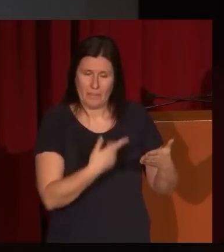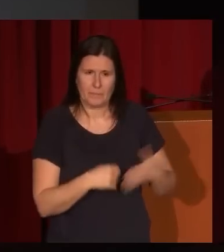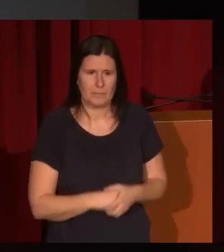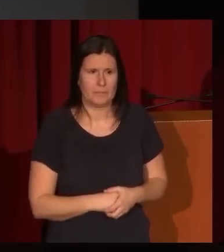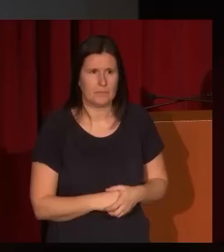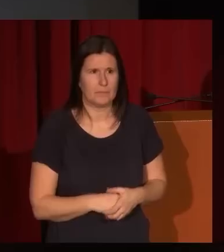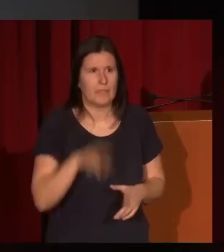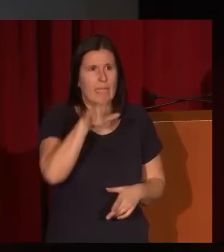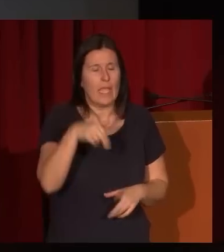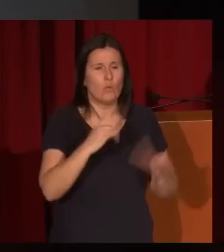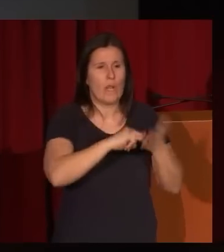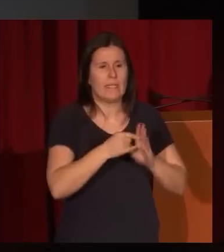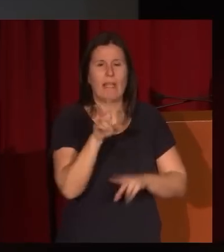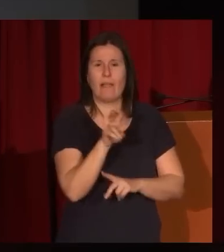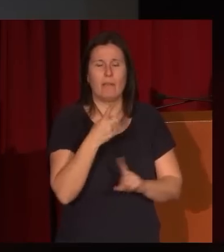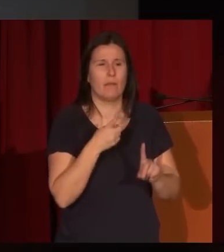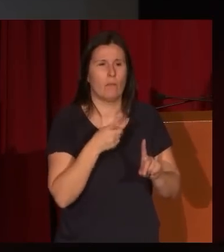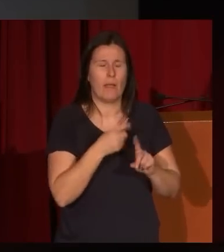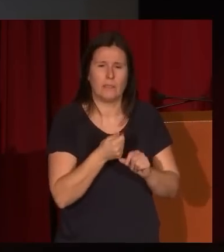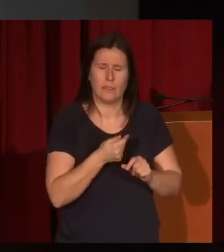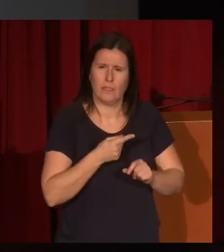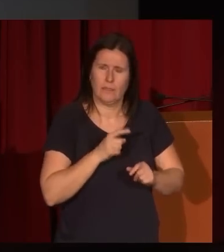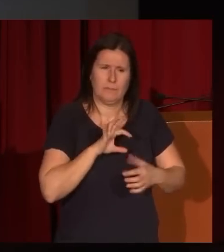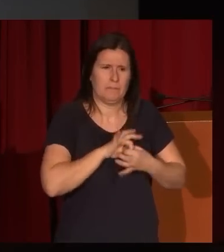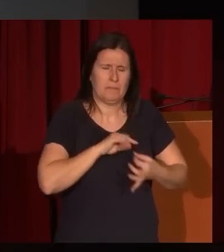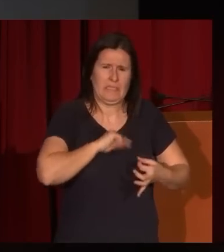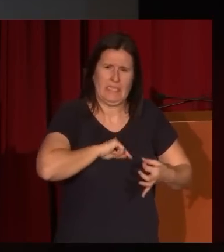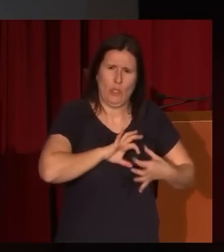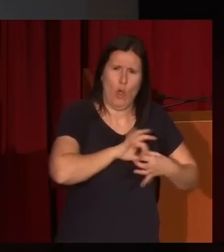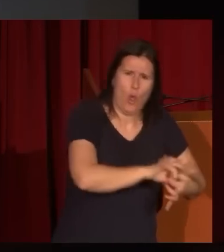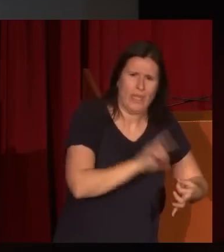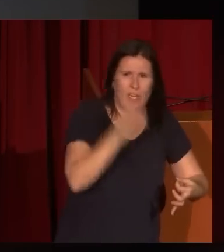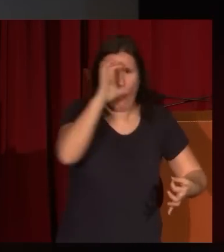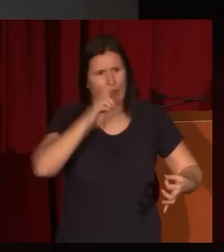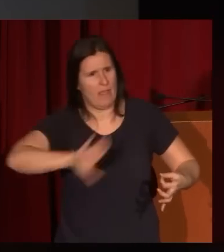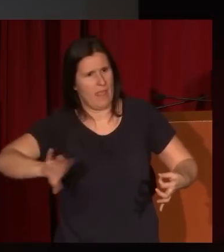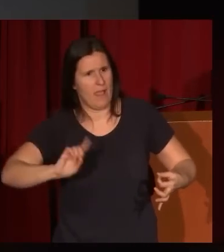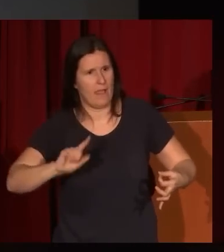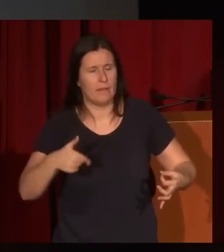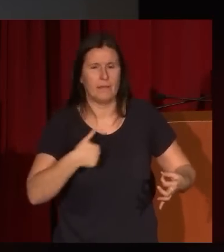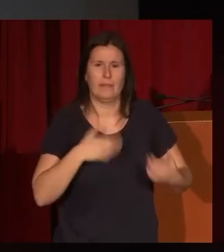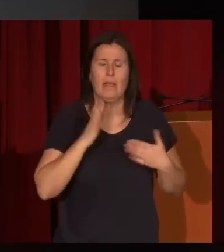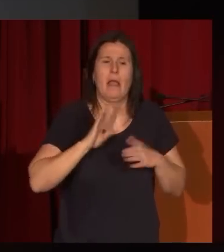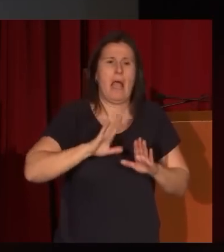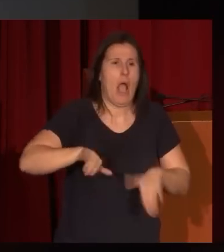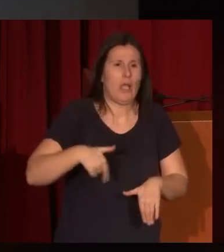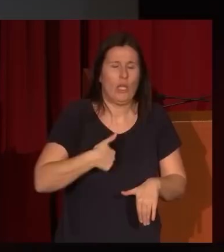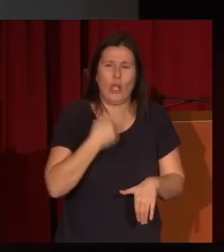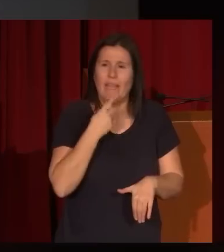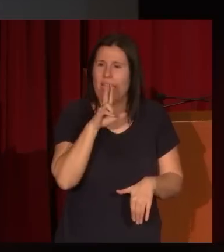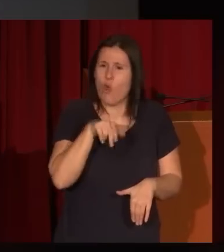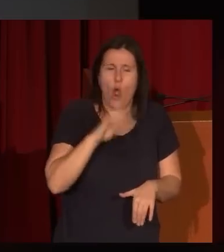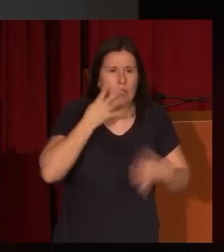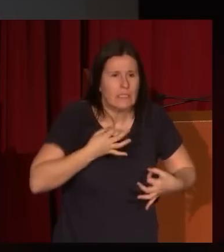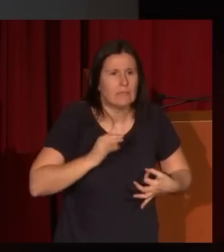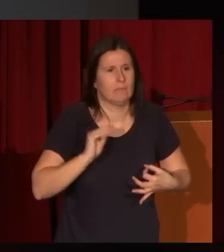Dice, es una técnica que sirve con más instinto que ciencia. Se conocen muchísimas obras de su mano aun desechando lo no auténtico.